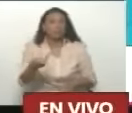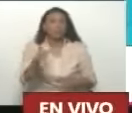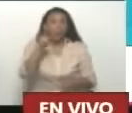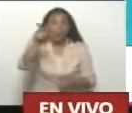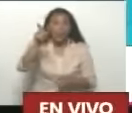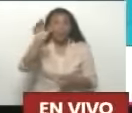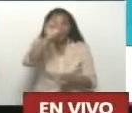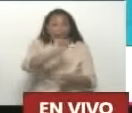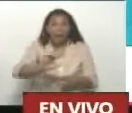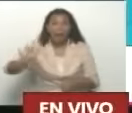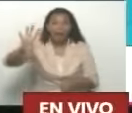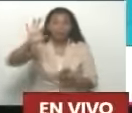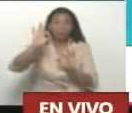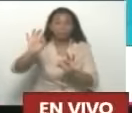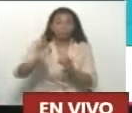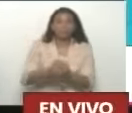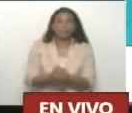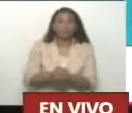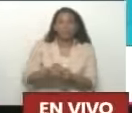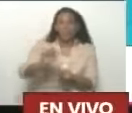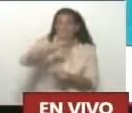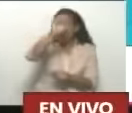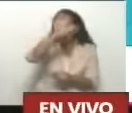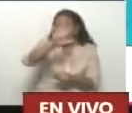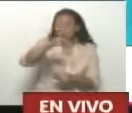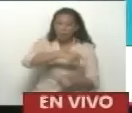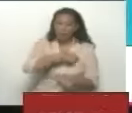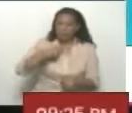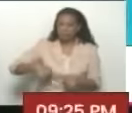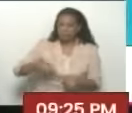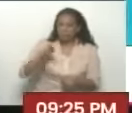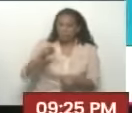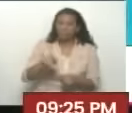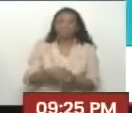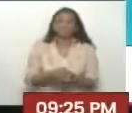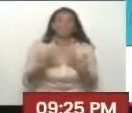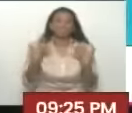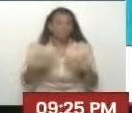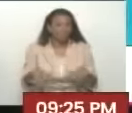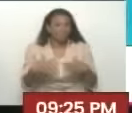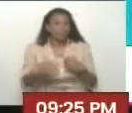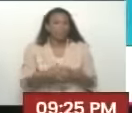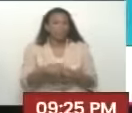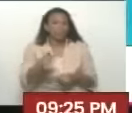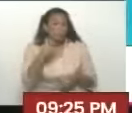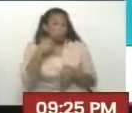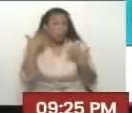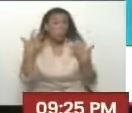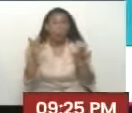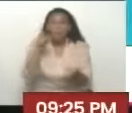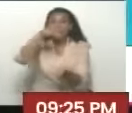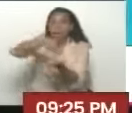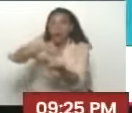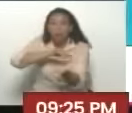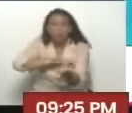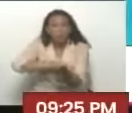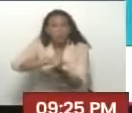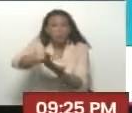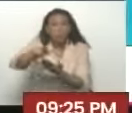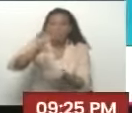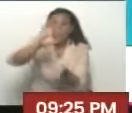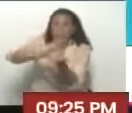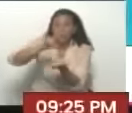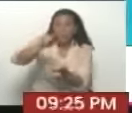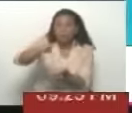coloso chino como es la ciudad de Changái. Y aquí, uno cada vez que viene para la ciudad,